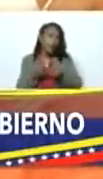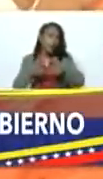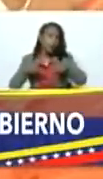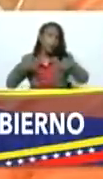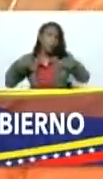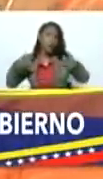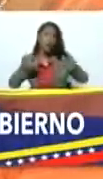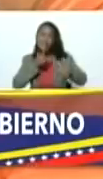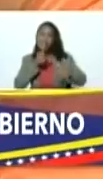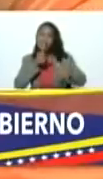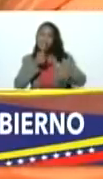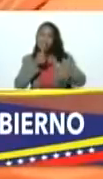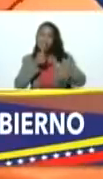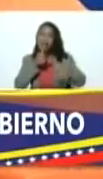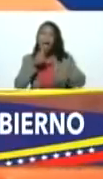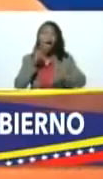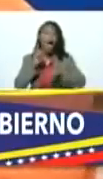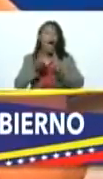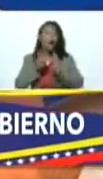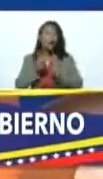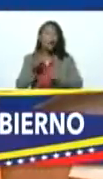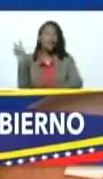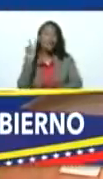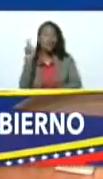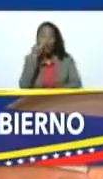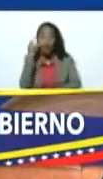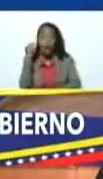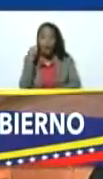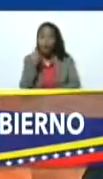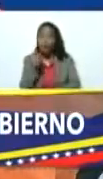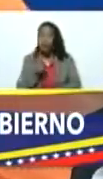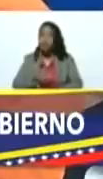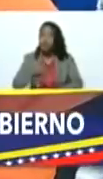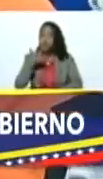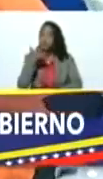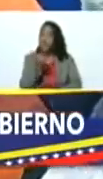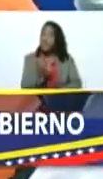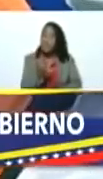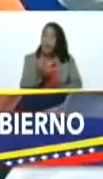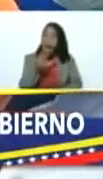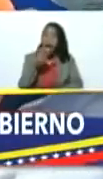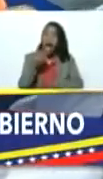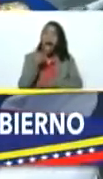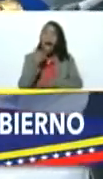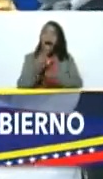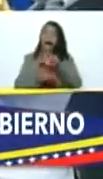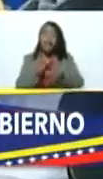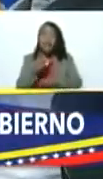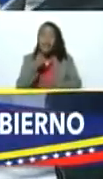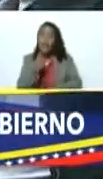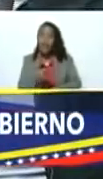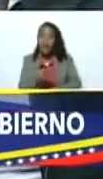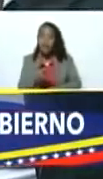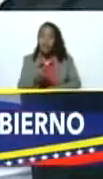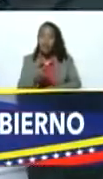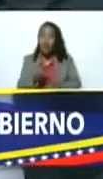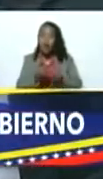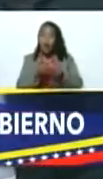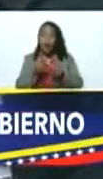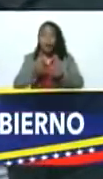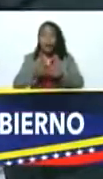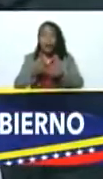hay algún venezolano que pueda decir que le hace daño que la economía crezca y se